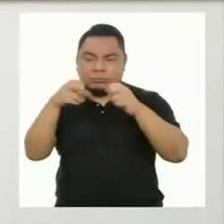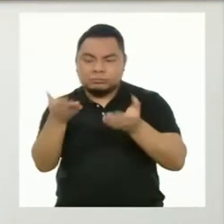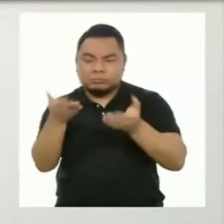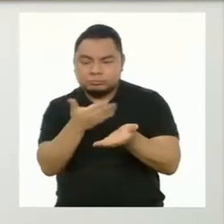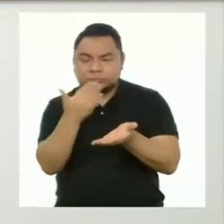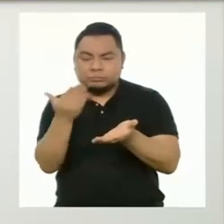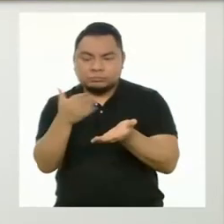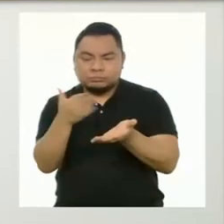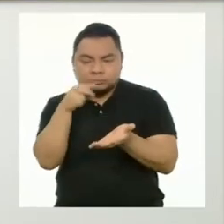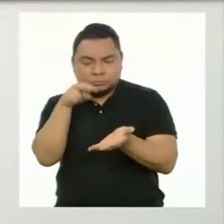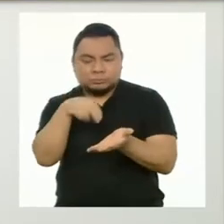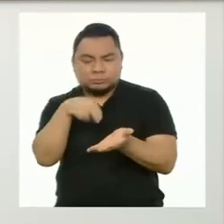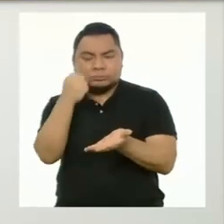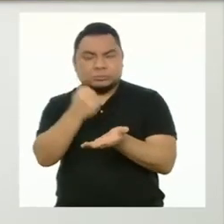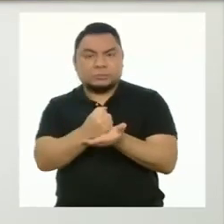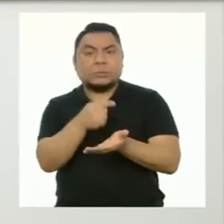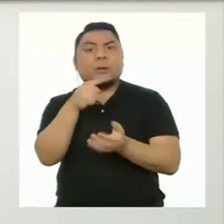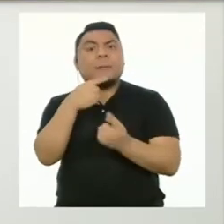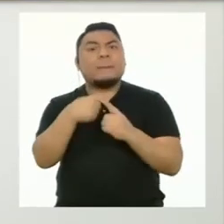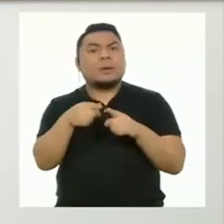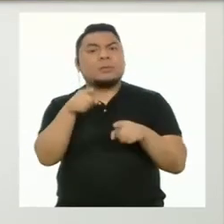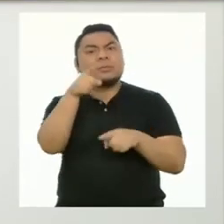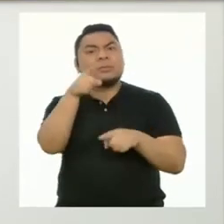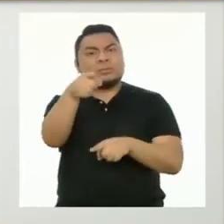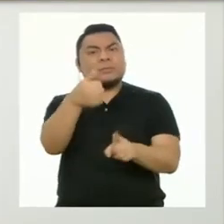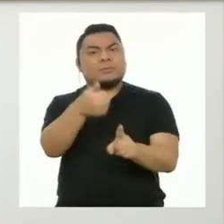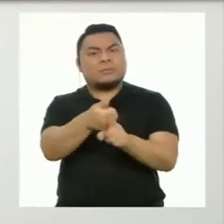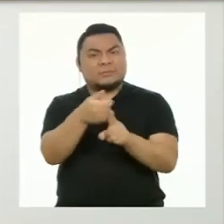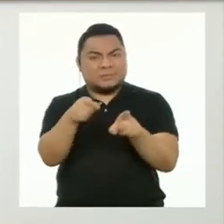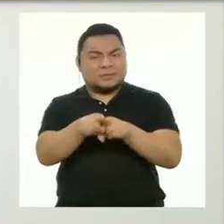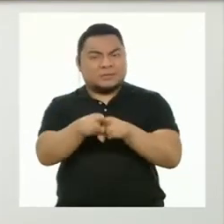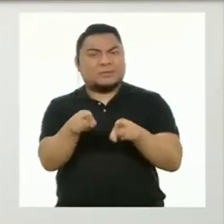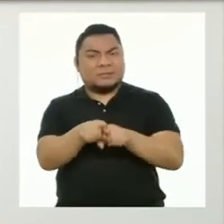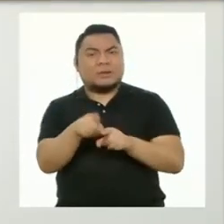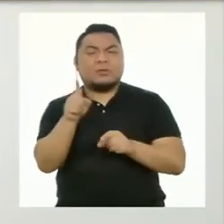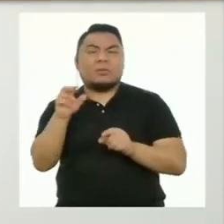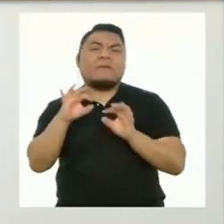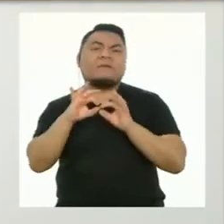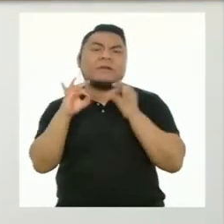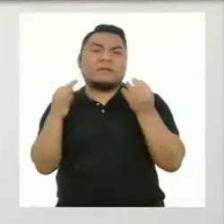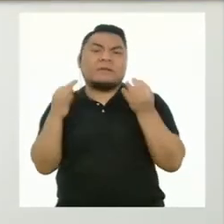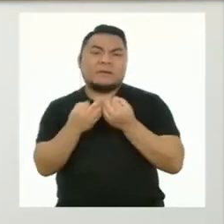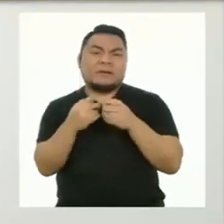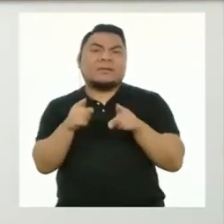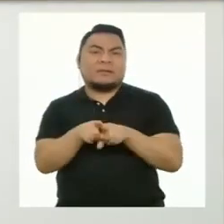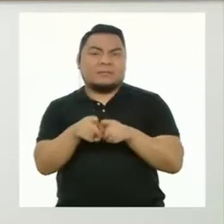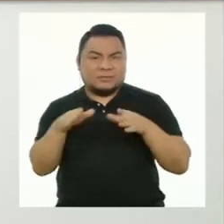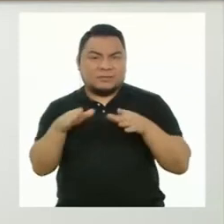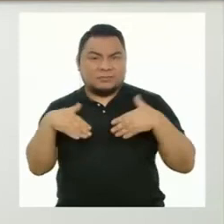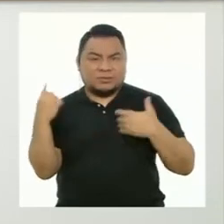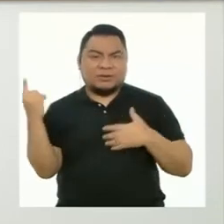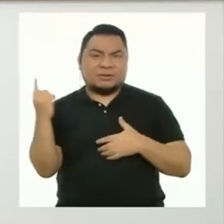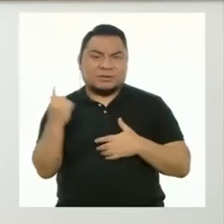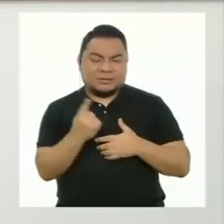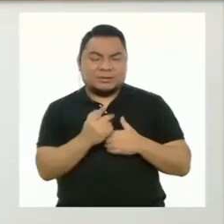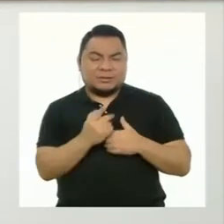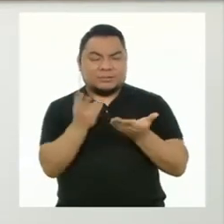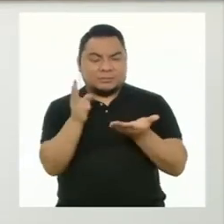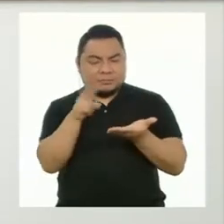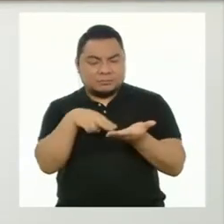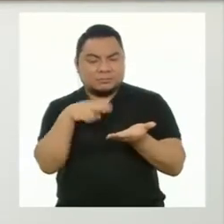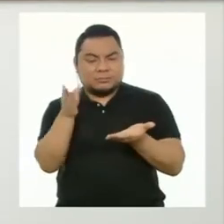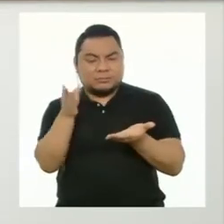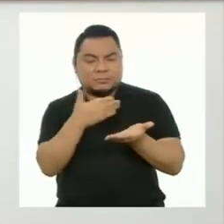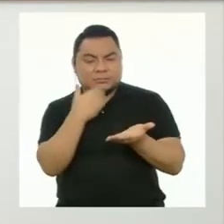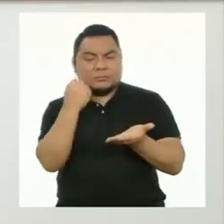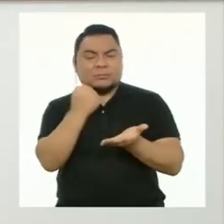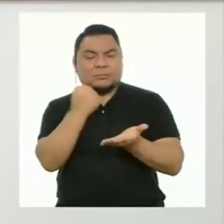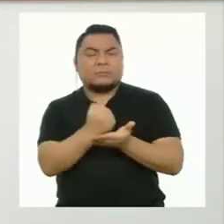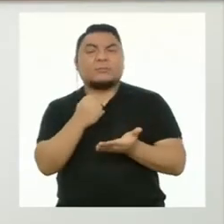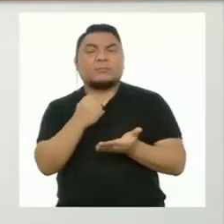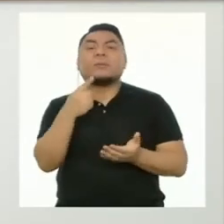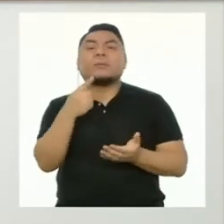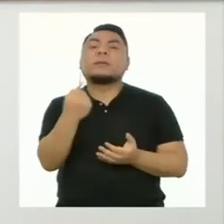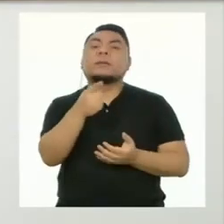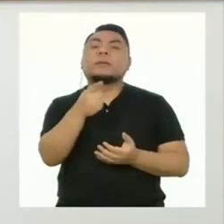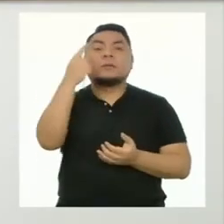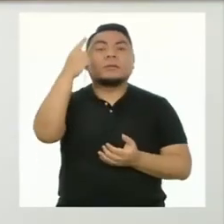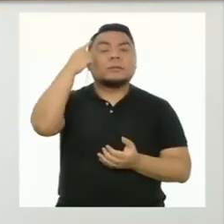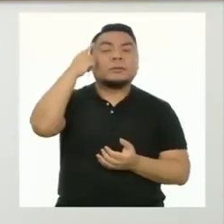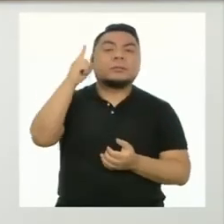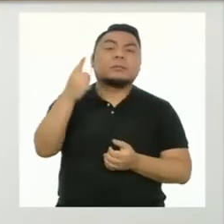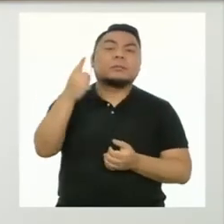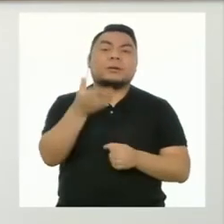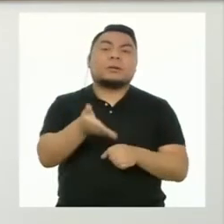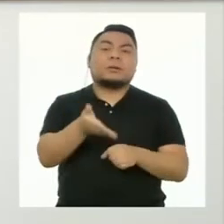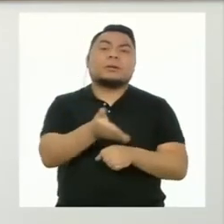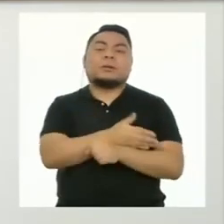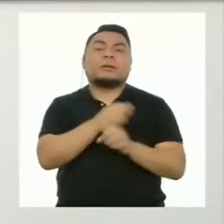y también puedes hacerlo tú mismo o algún familiar. Para ello, no olvides tener en cuenta los criterios